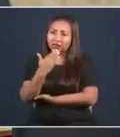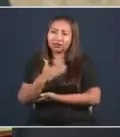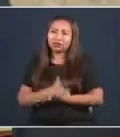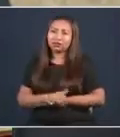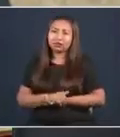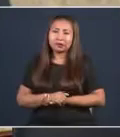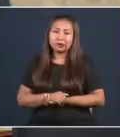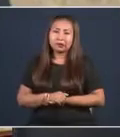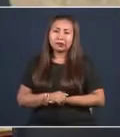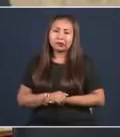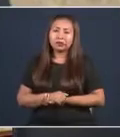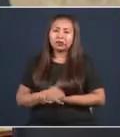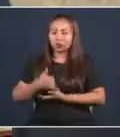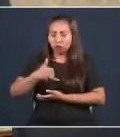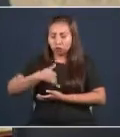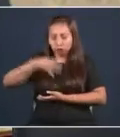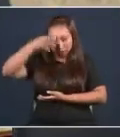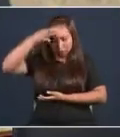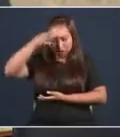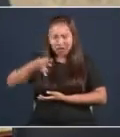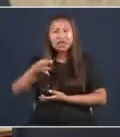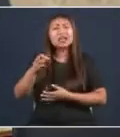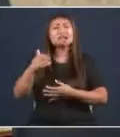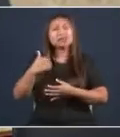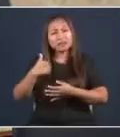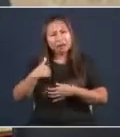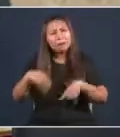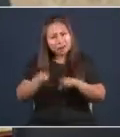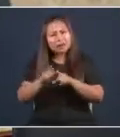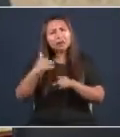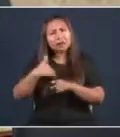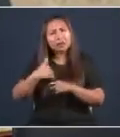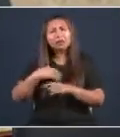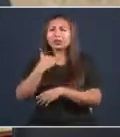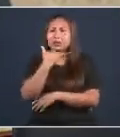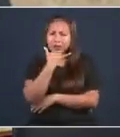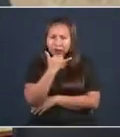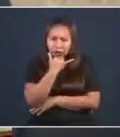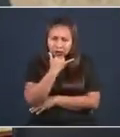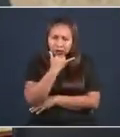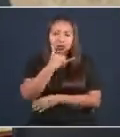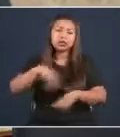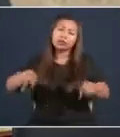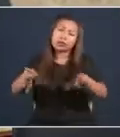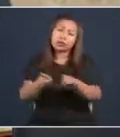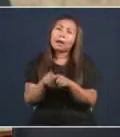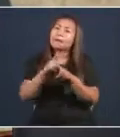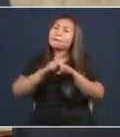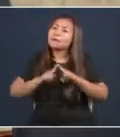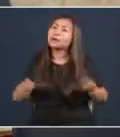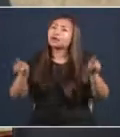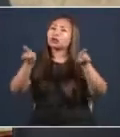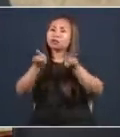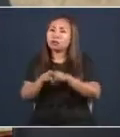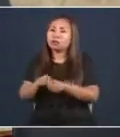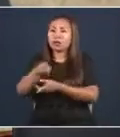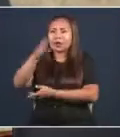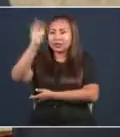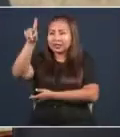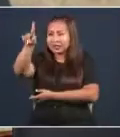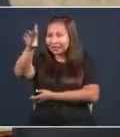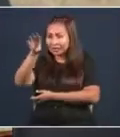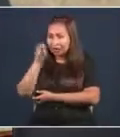Sé que se han cometido errores. Pero creo 100% en la honestidad